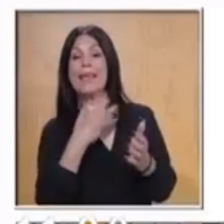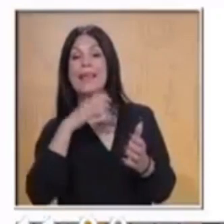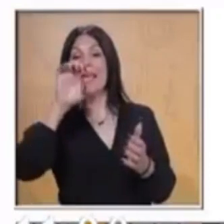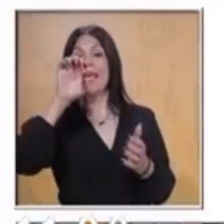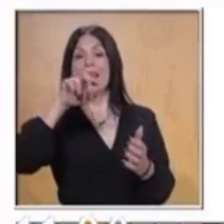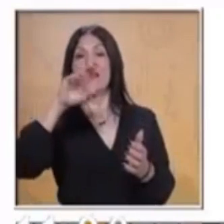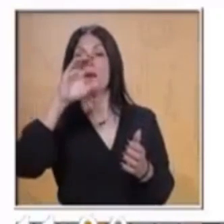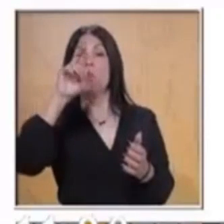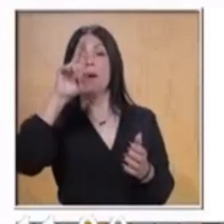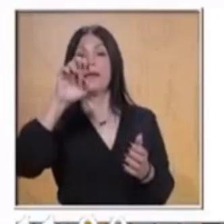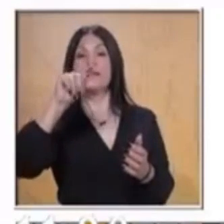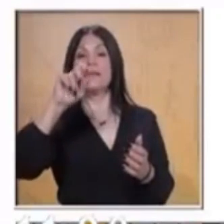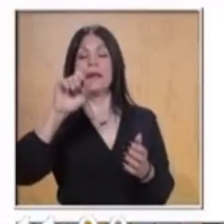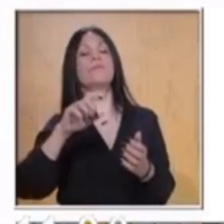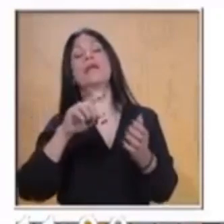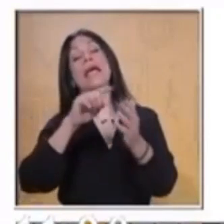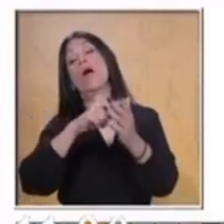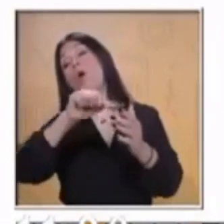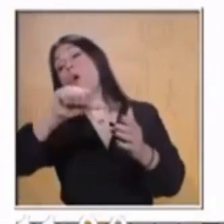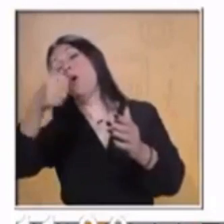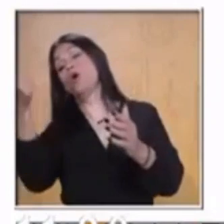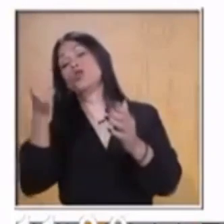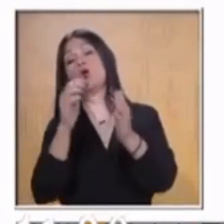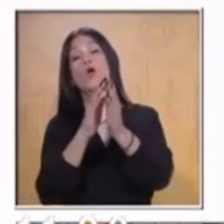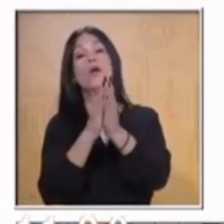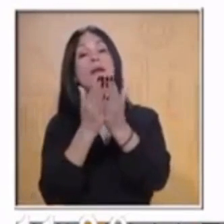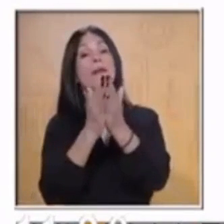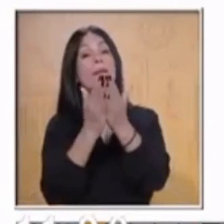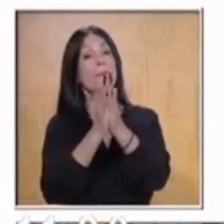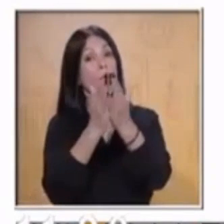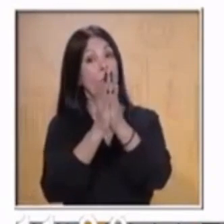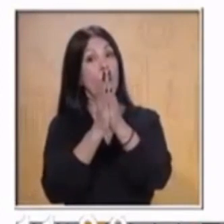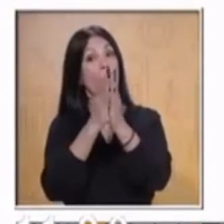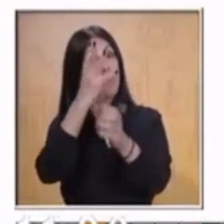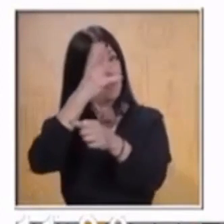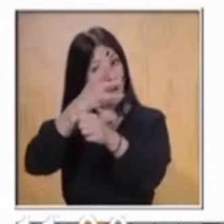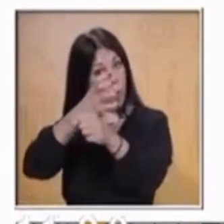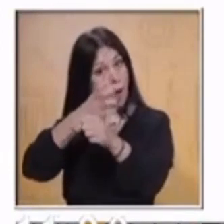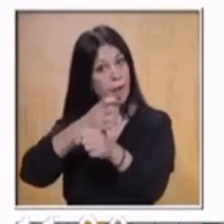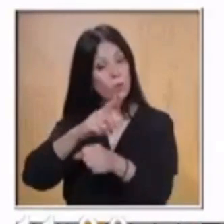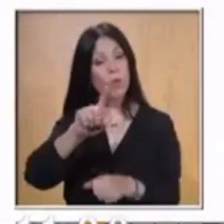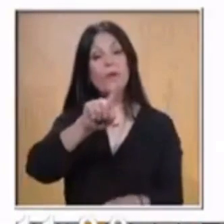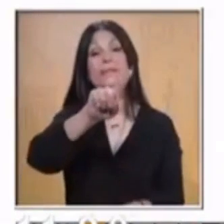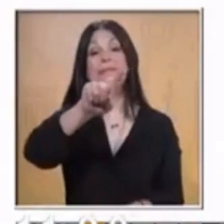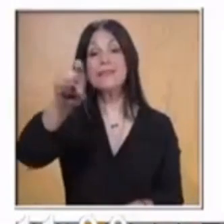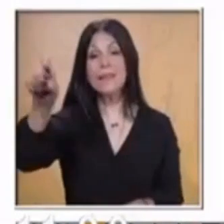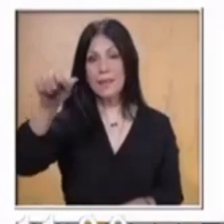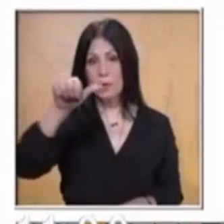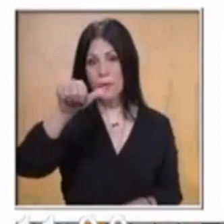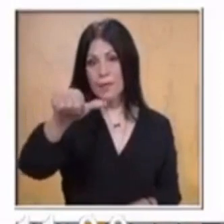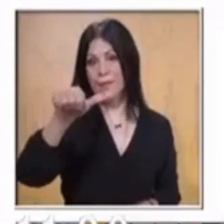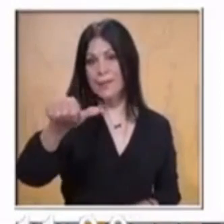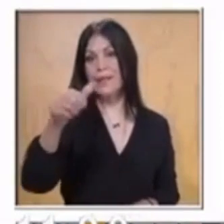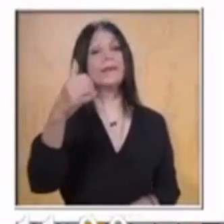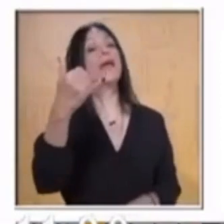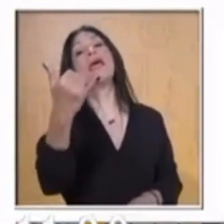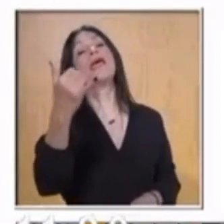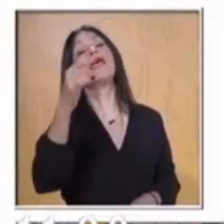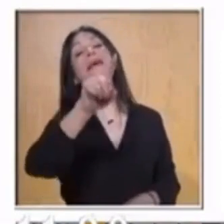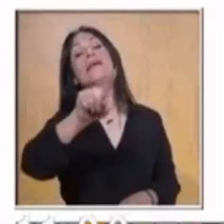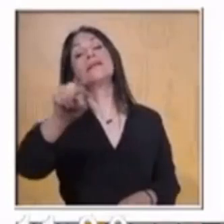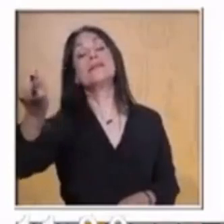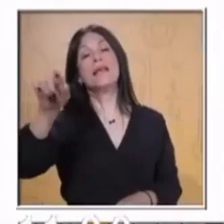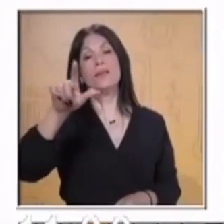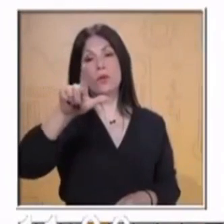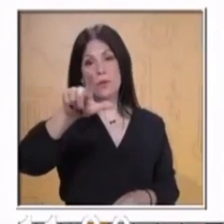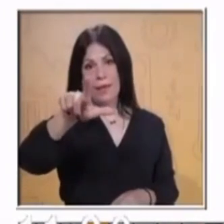116 y 117, pero ya del libro de cuarto, viene también una parte